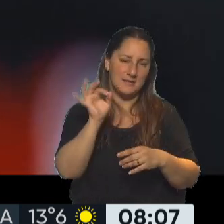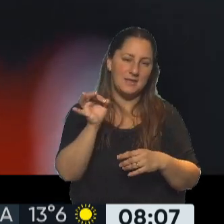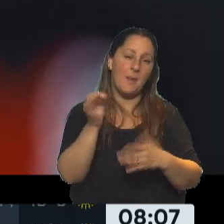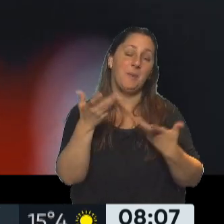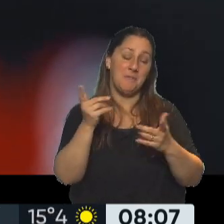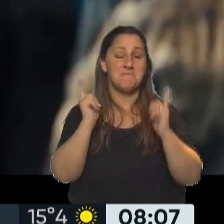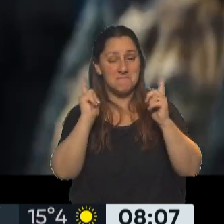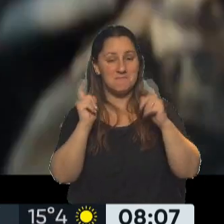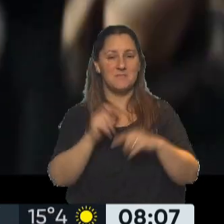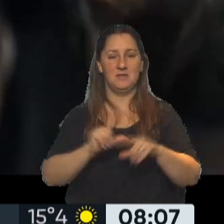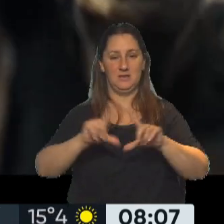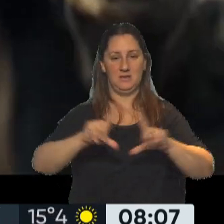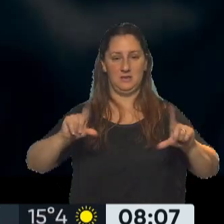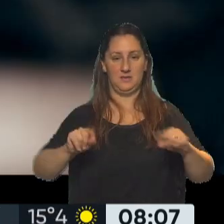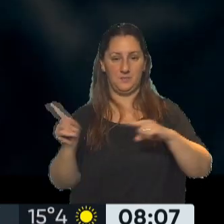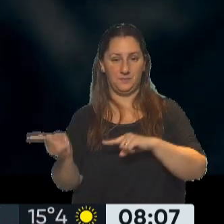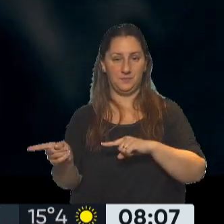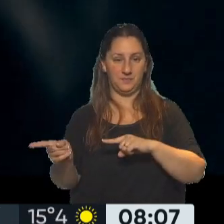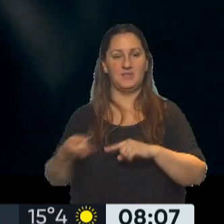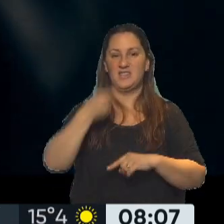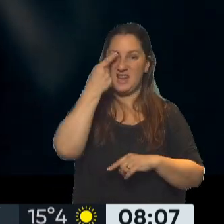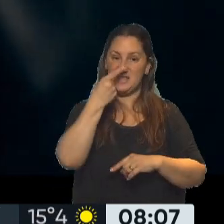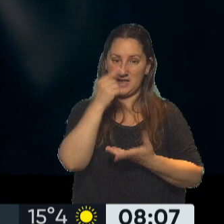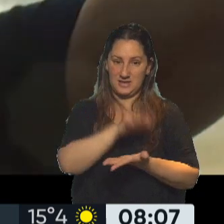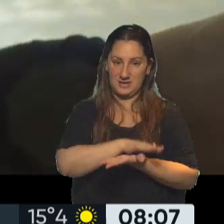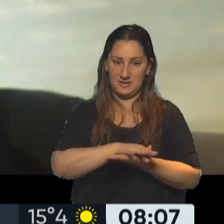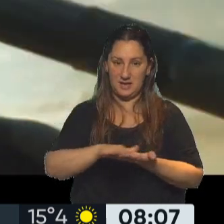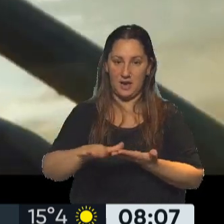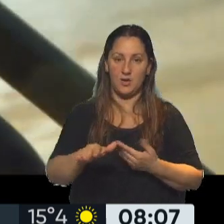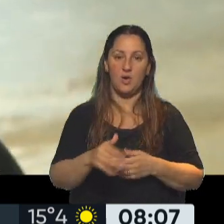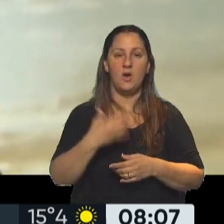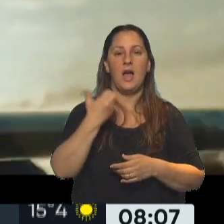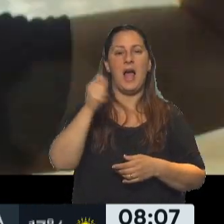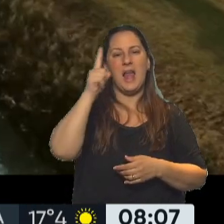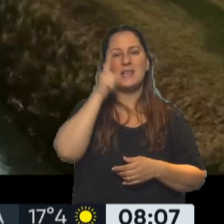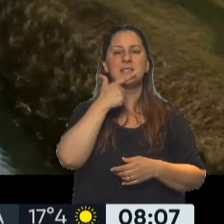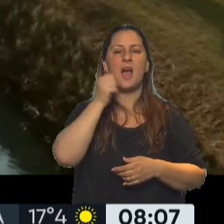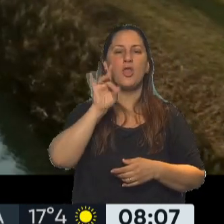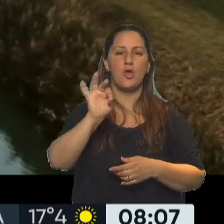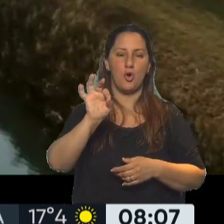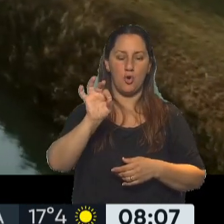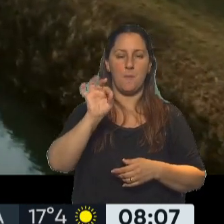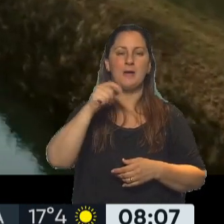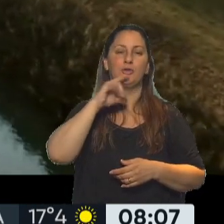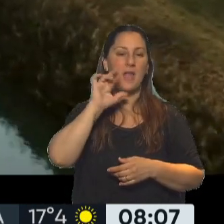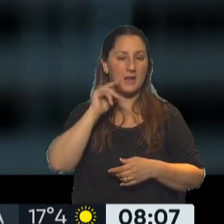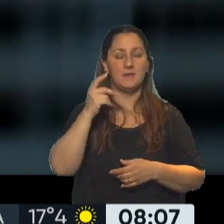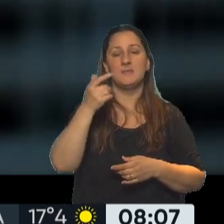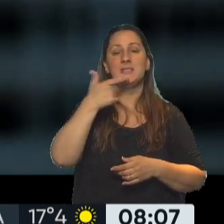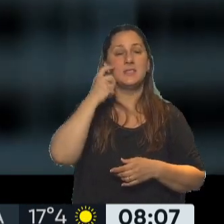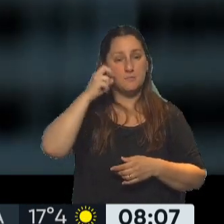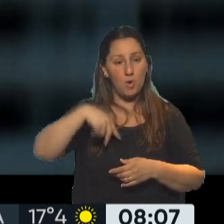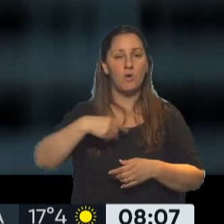No odiarás el estreno más interesante de esta semana. Alessandro Mastroianni es Simón, un cirujano italiano,